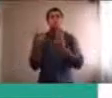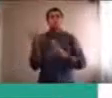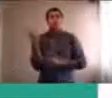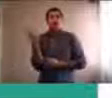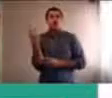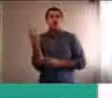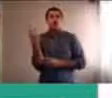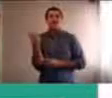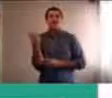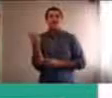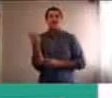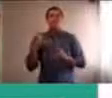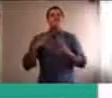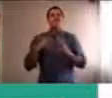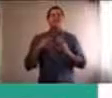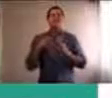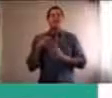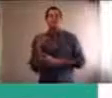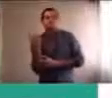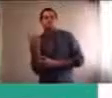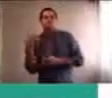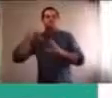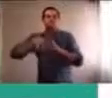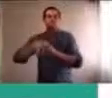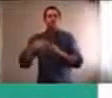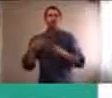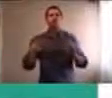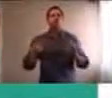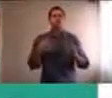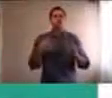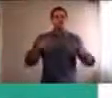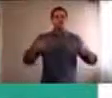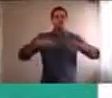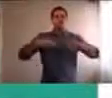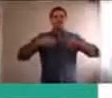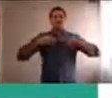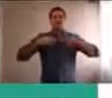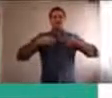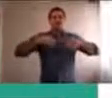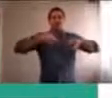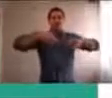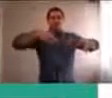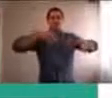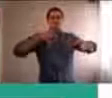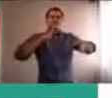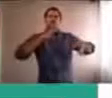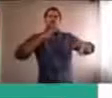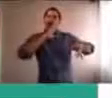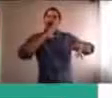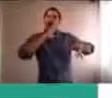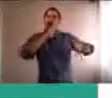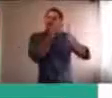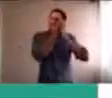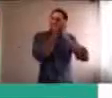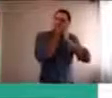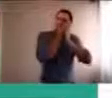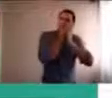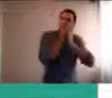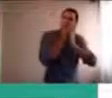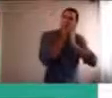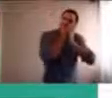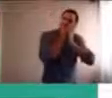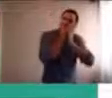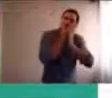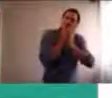retazos de toalla, de género, de tela suavecita, que todo lo que tenga que ver, con lo sensorial, ayuda muchísimo,